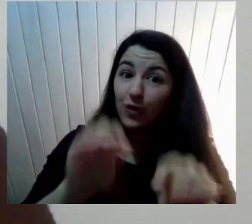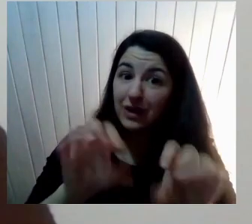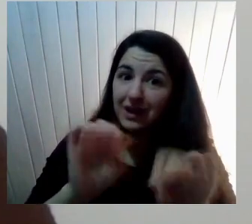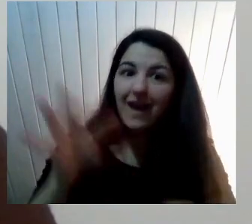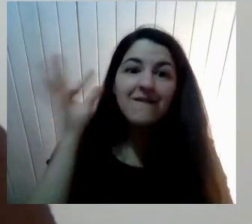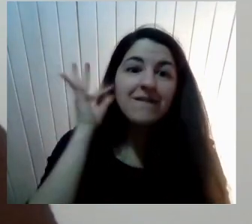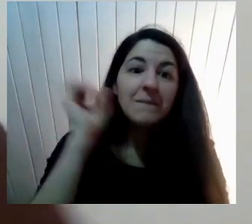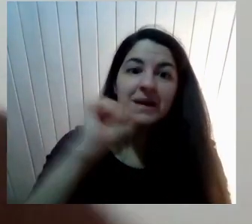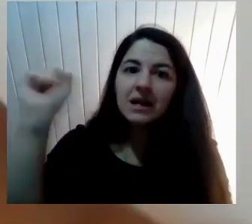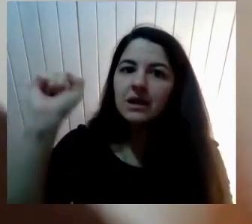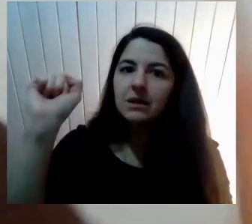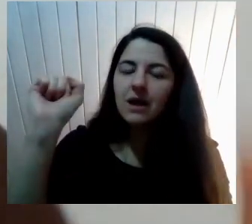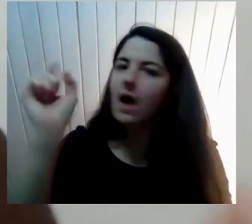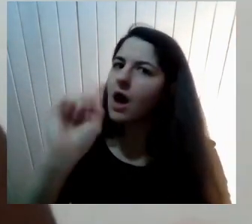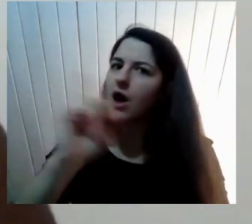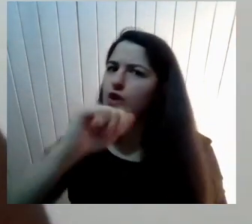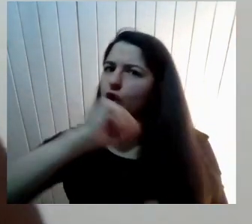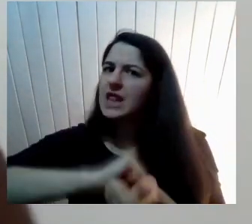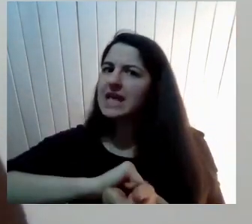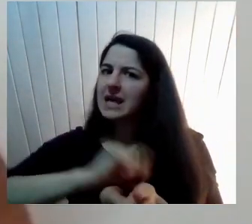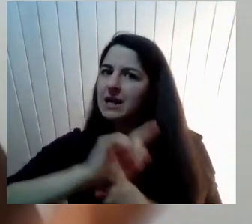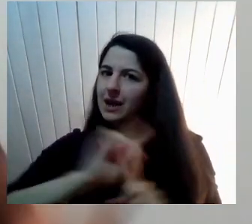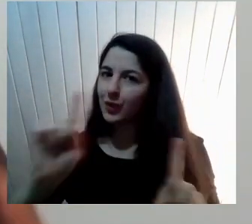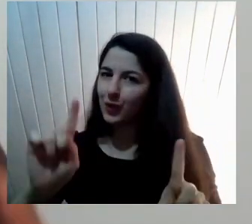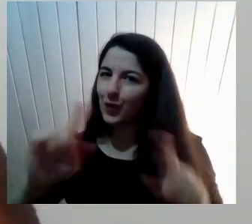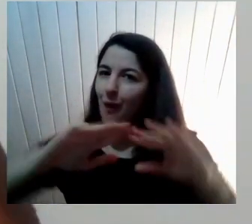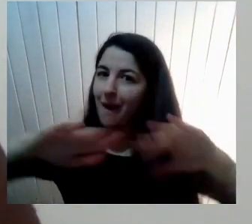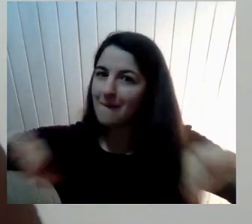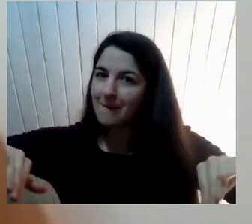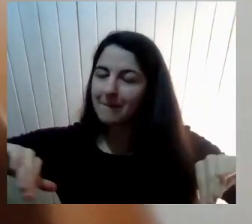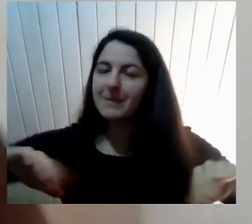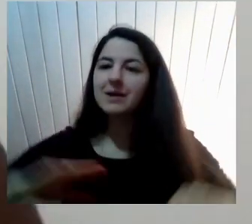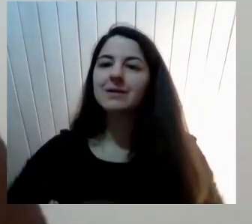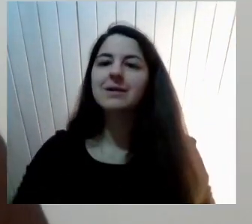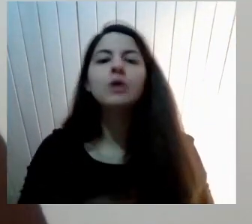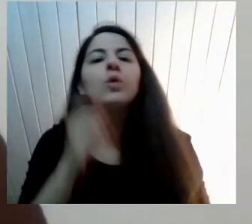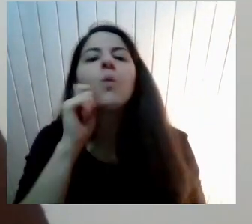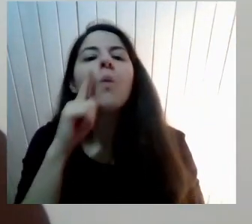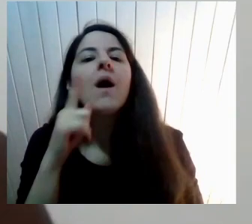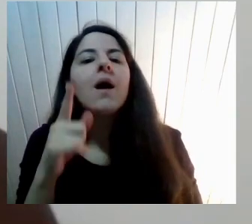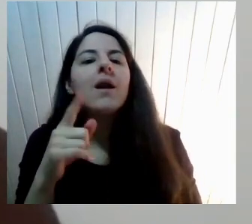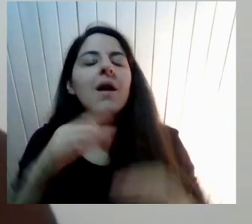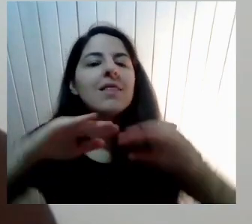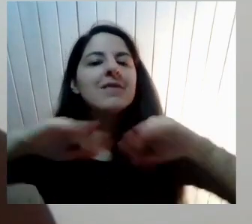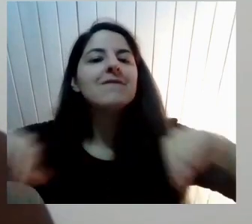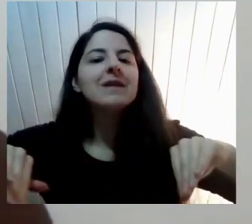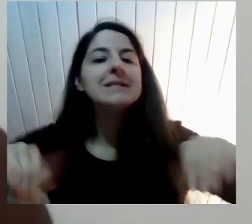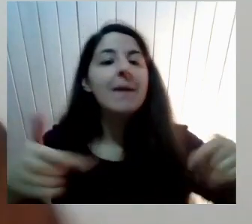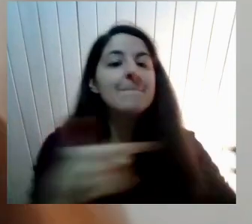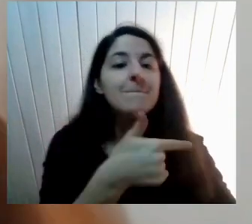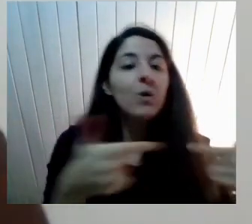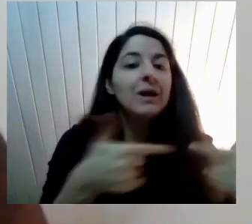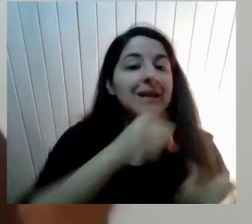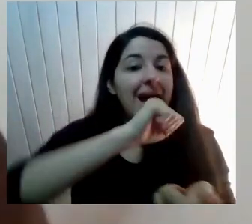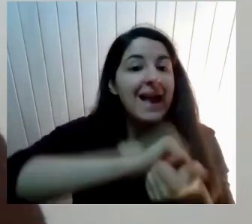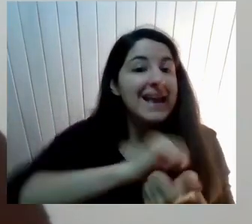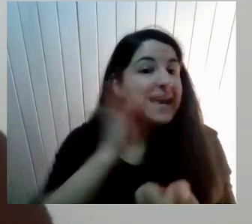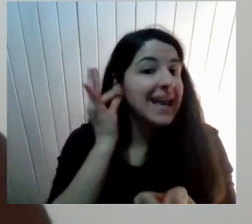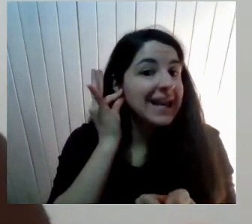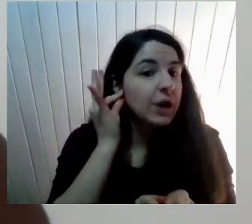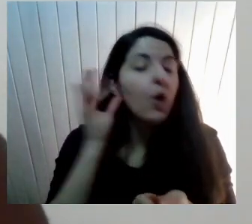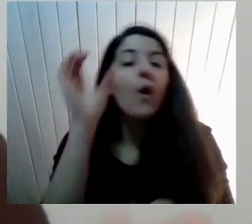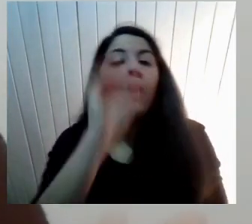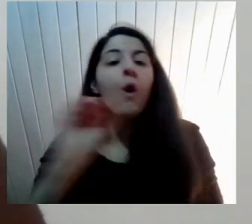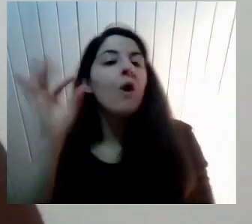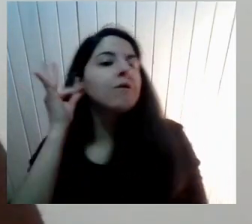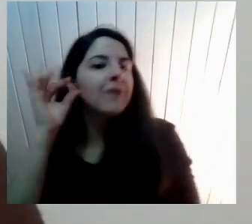interesante Debatir Que daría como Para otro conversatorio Pero cuál es la diferencia Entre políticas de género Y feminismo Y lo que hemos tenido Siempre han sido